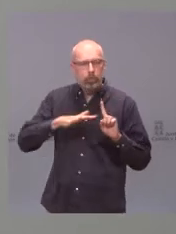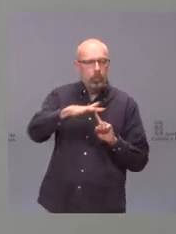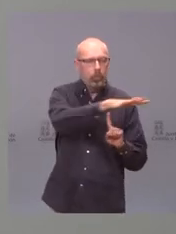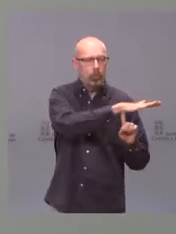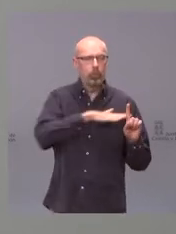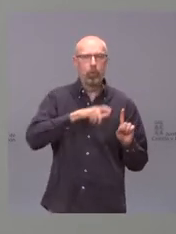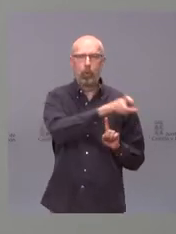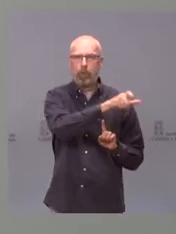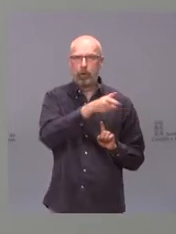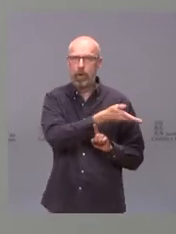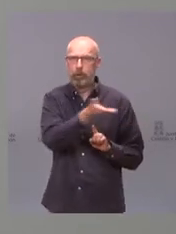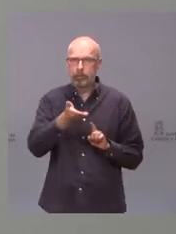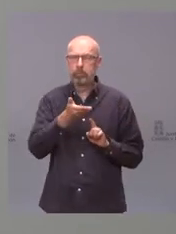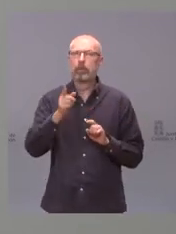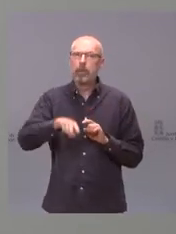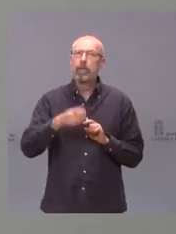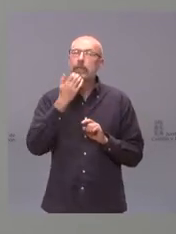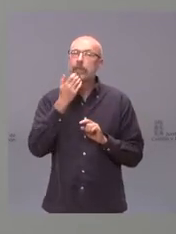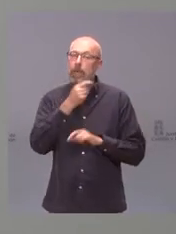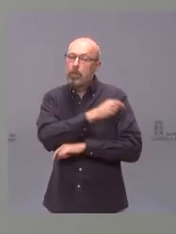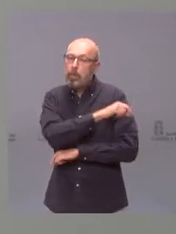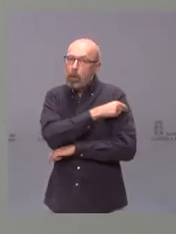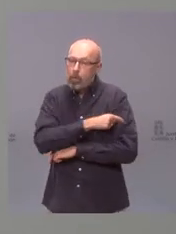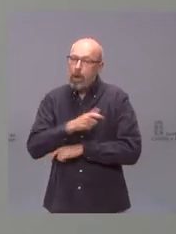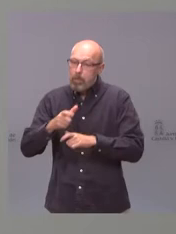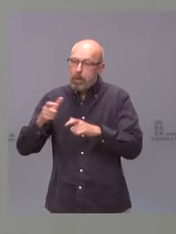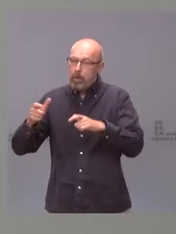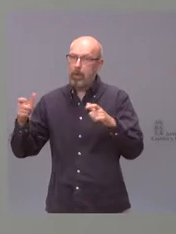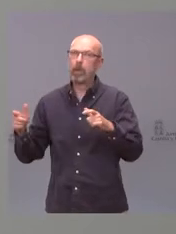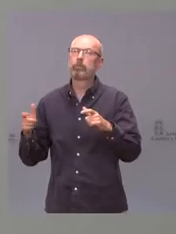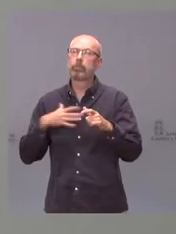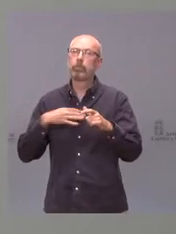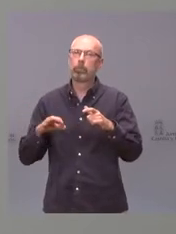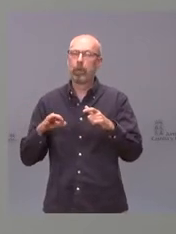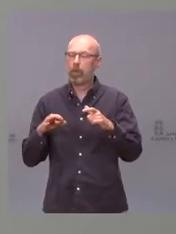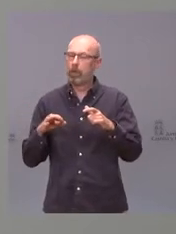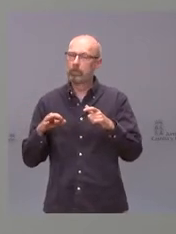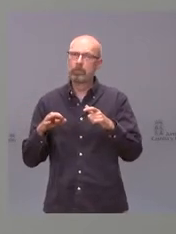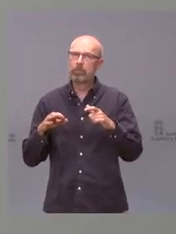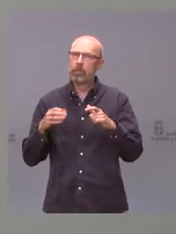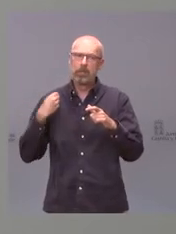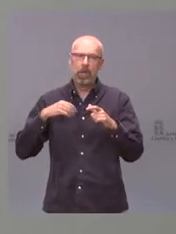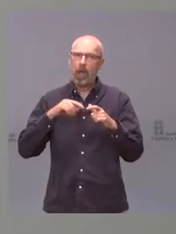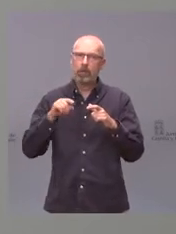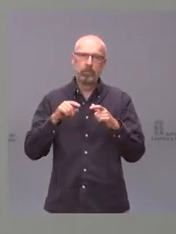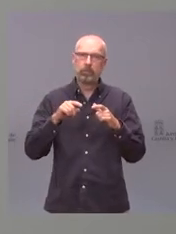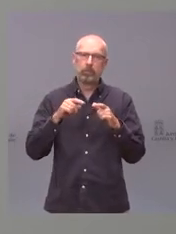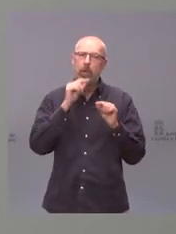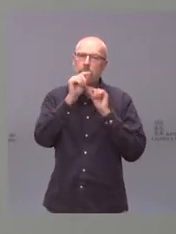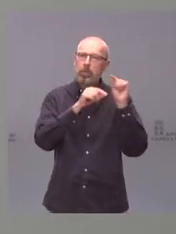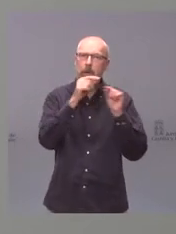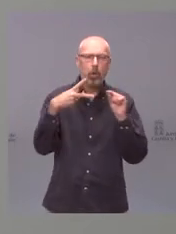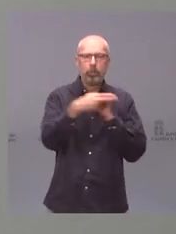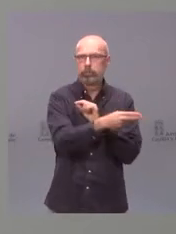Cuantas más personas estén inmunizadas, más probabilidades tenemos de romper las cadenas de transmisión.